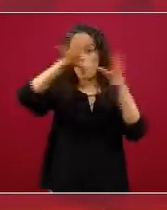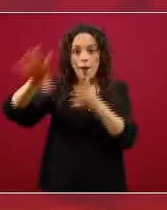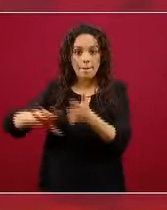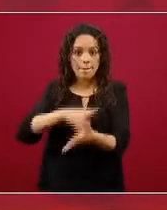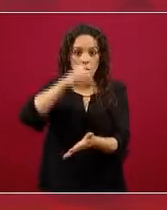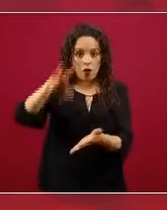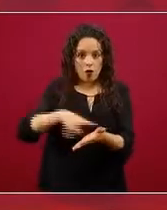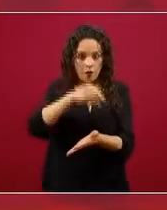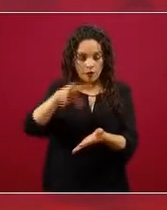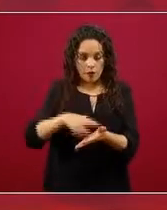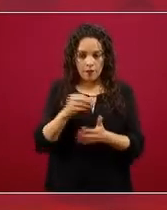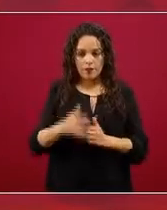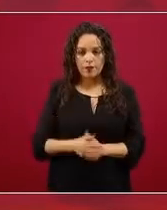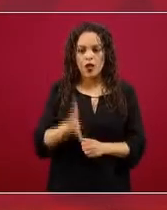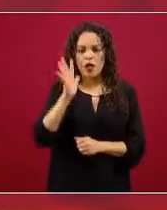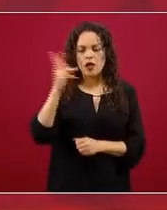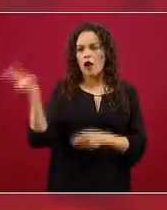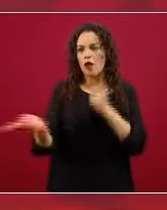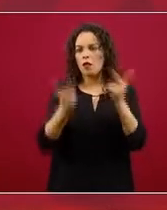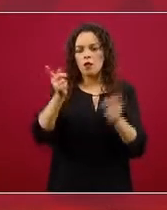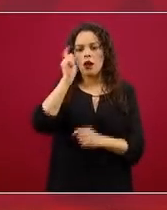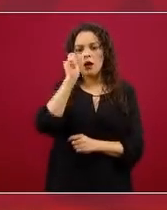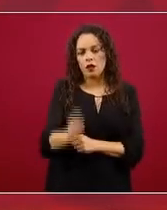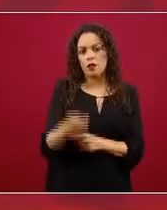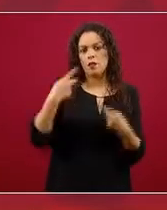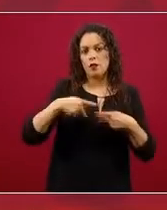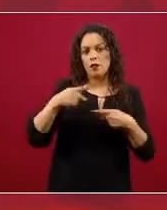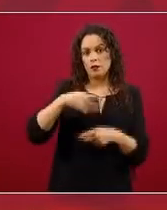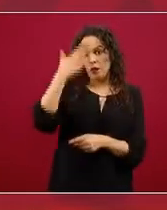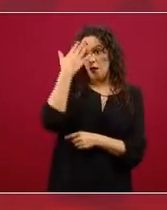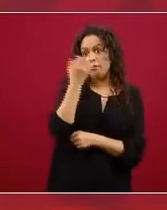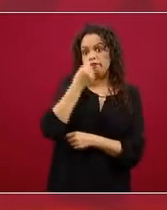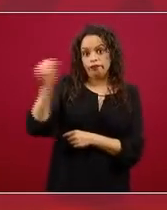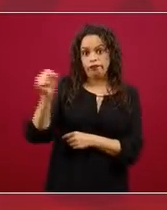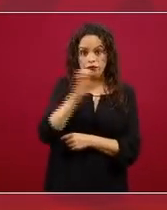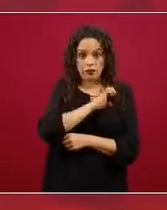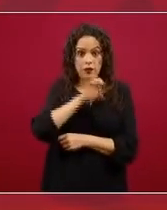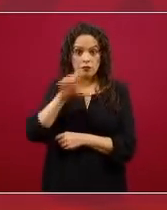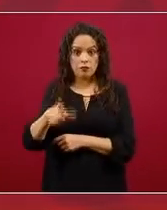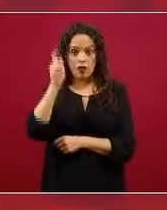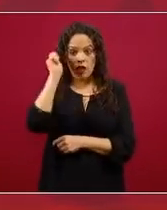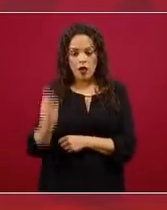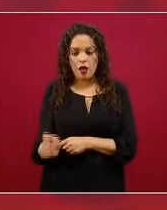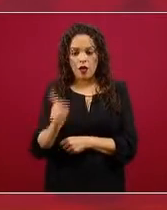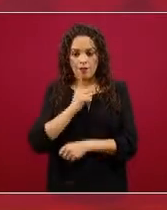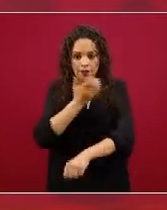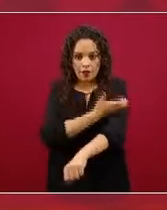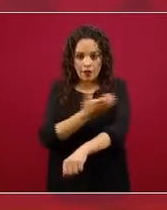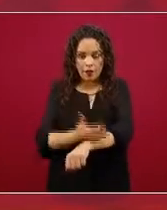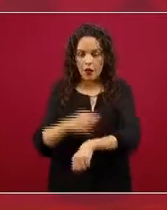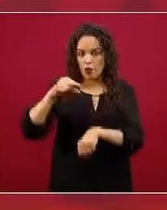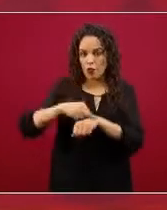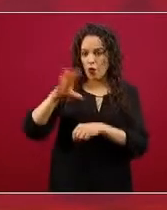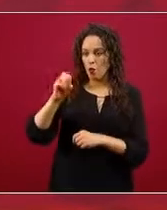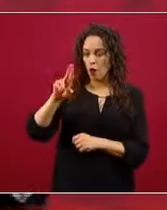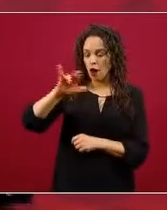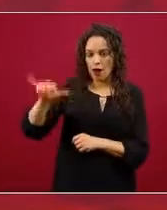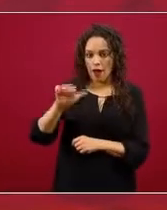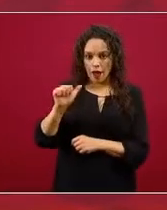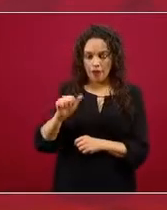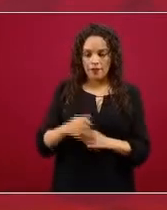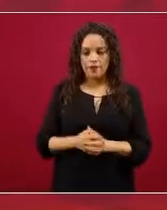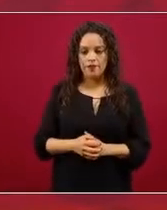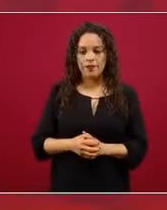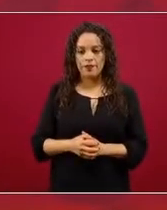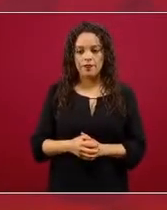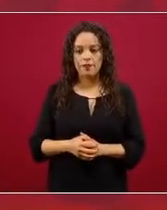personas especialistas en epidemiología ambiental, nuestro propio colega, el doctor Borja, Víctor Hugo Borja,